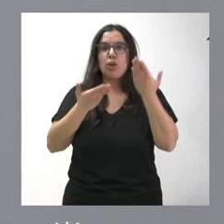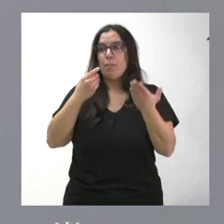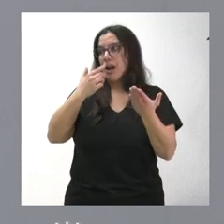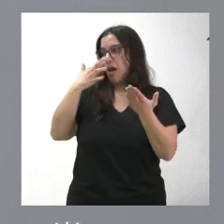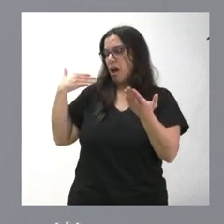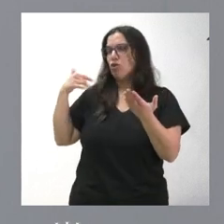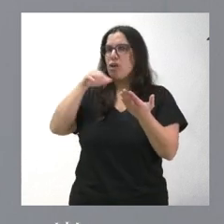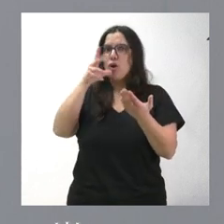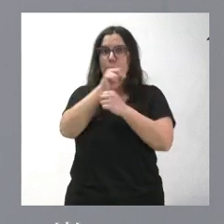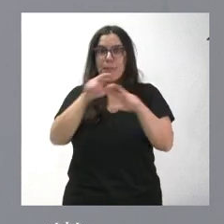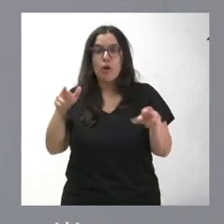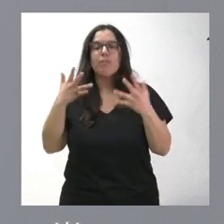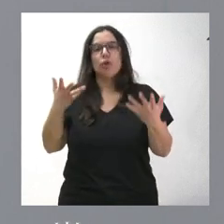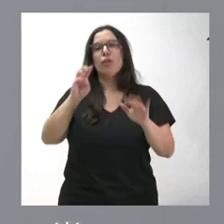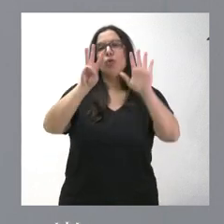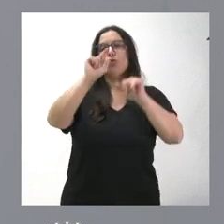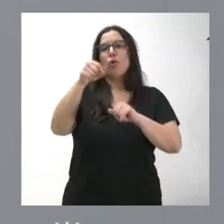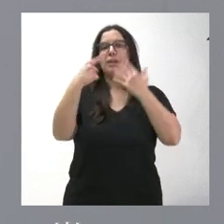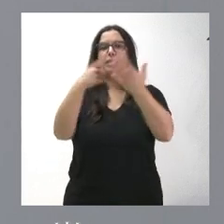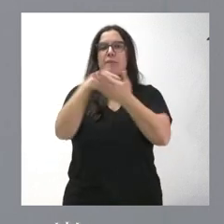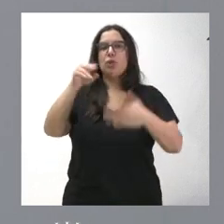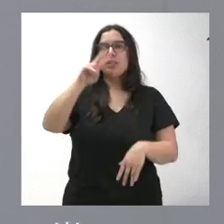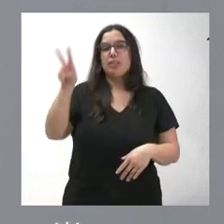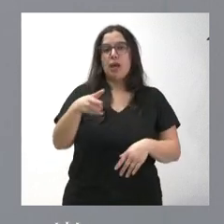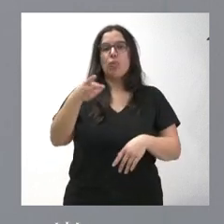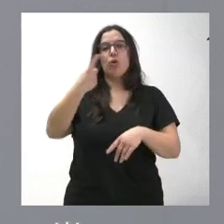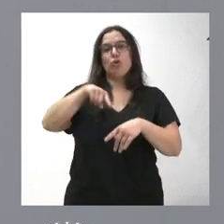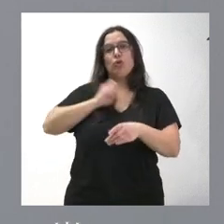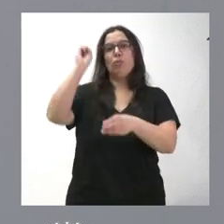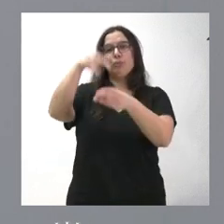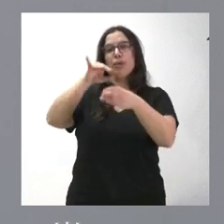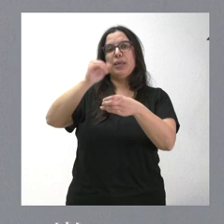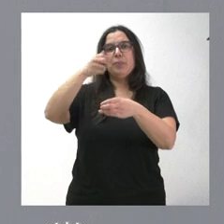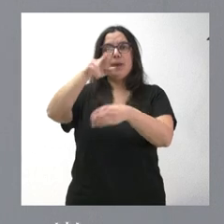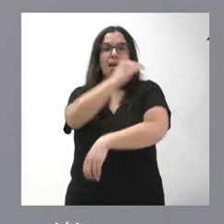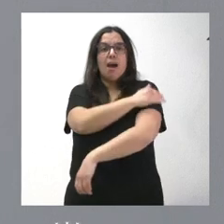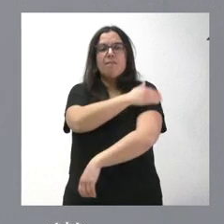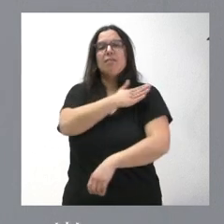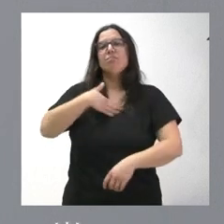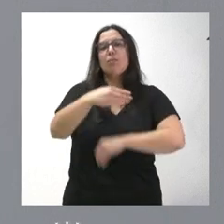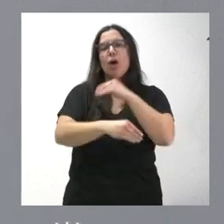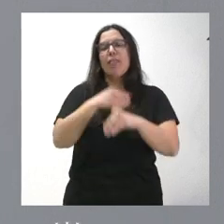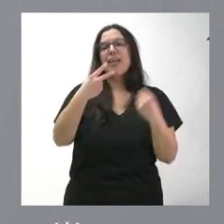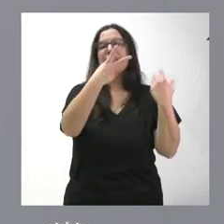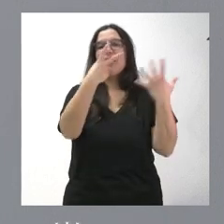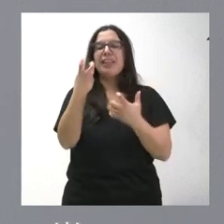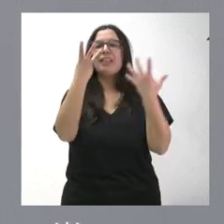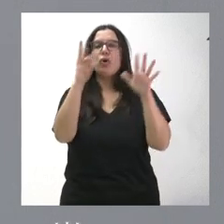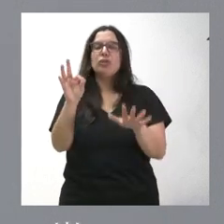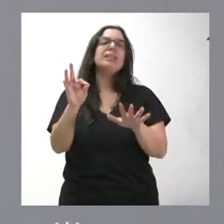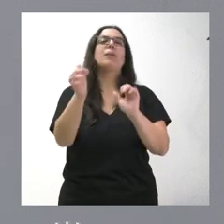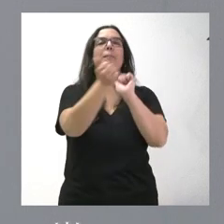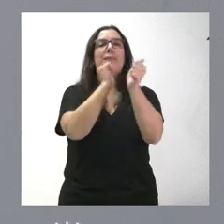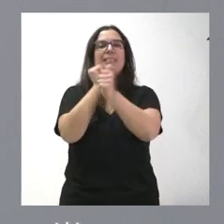años. Con estos 8,6 millones de euros de aportación a Iberaval, esperamos realizar 780 operaciones de préstamos avalados